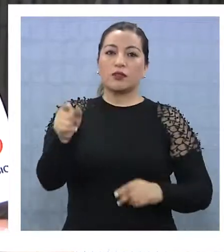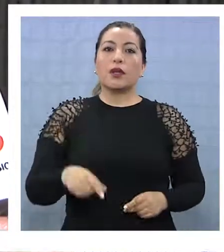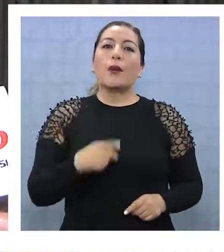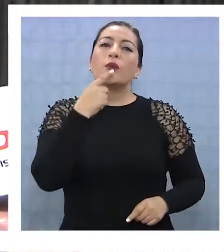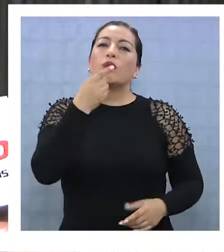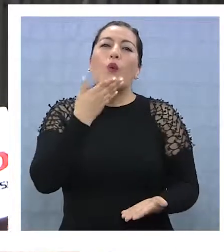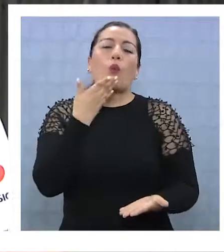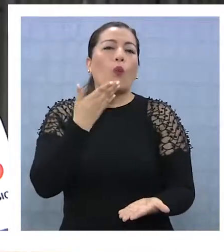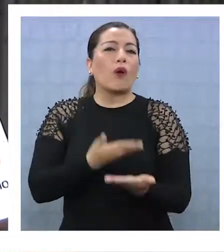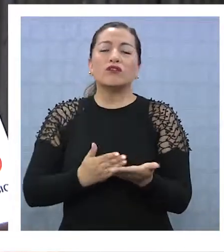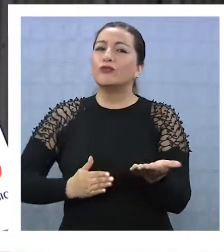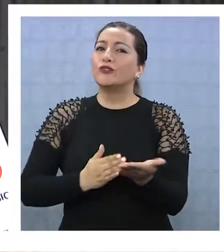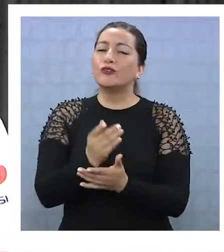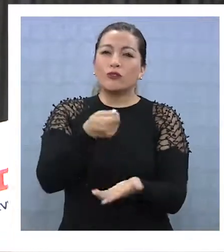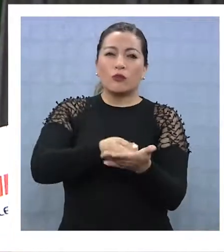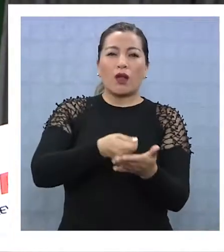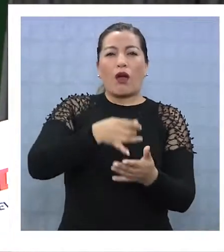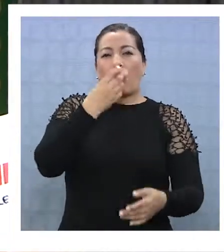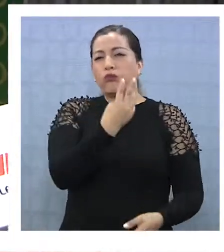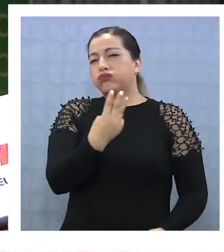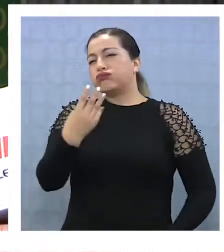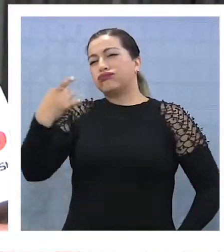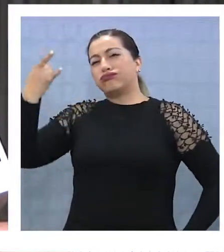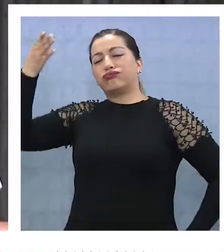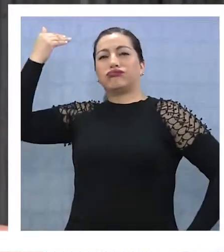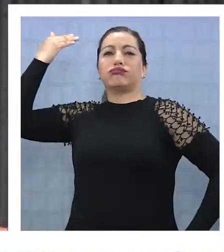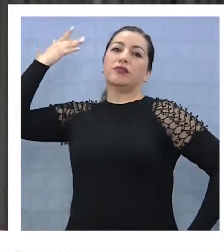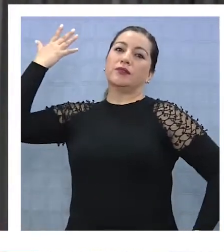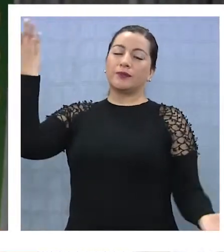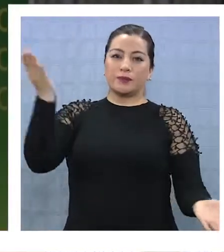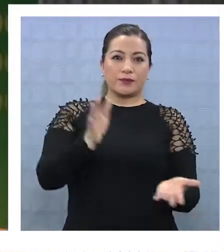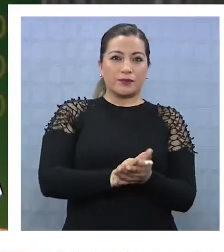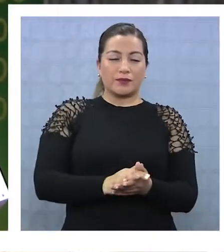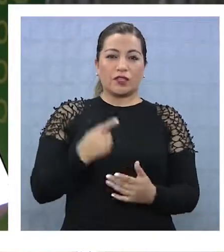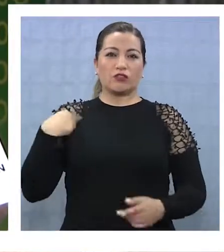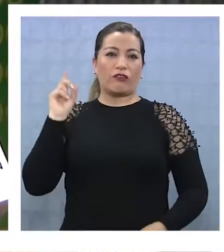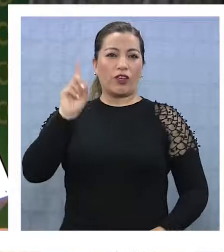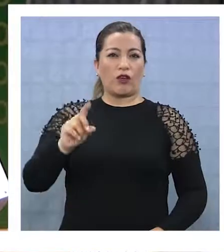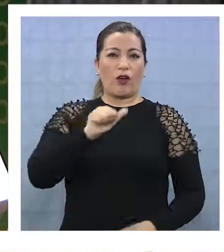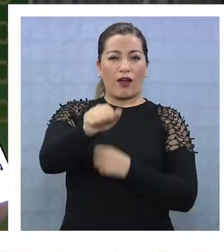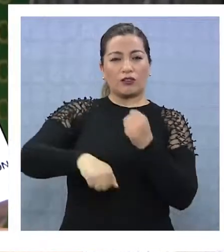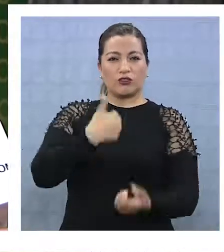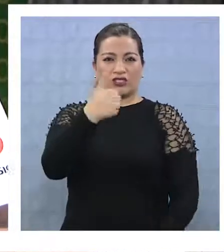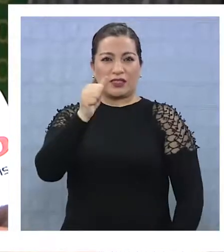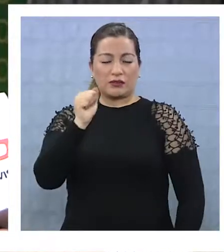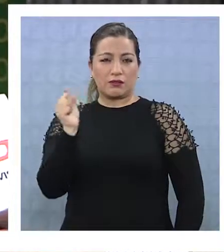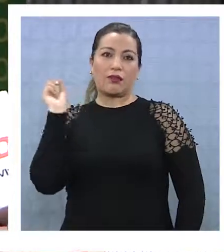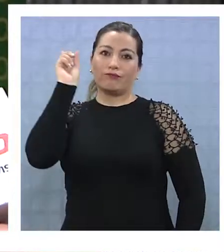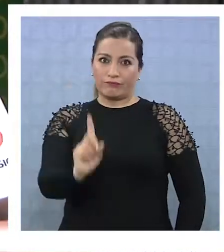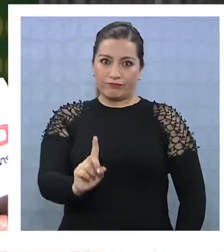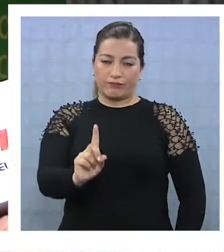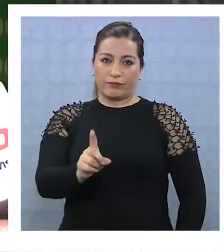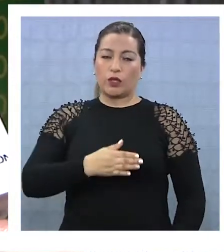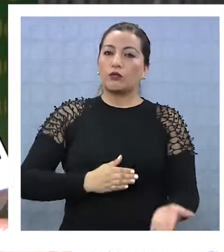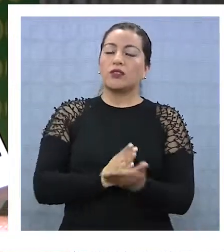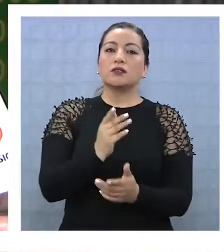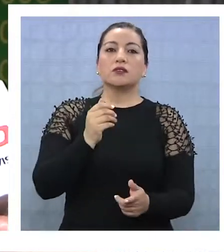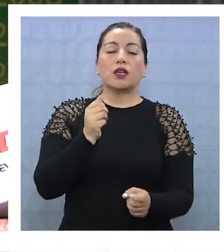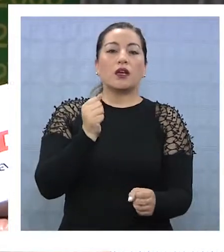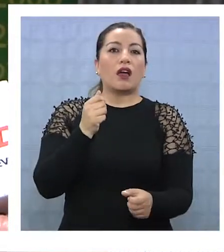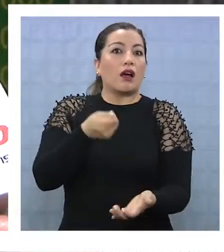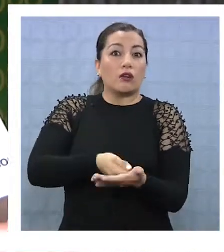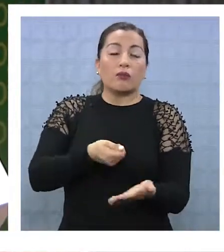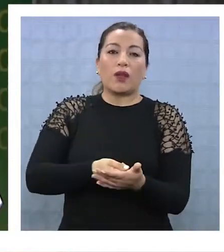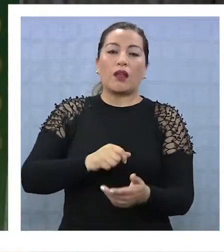Me conocen a mí. ¿Desde cuándo que compra usted aquí? ¡Uhh! Yo compro, a ver, yo llegué del 60, pero